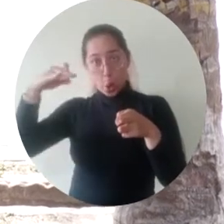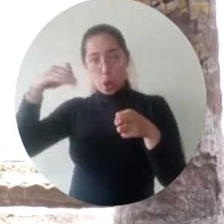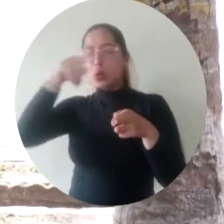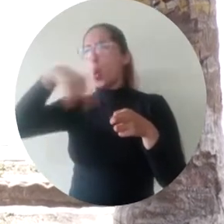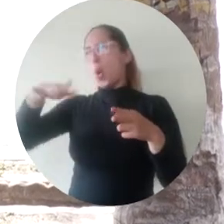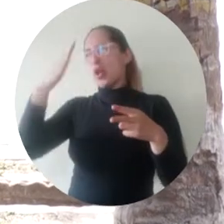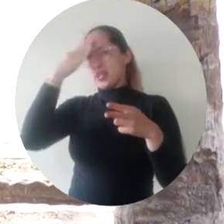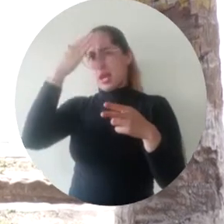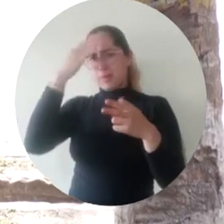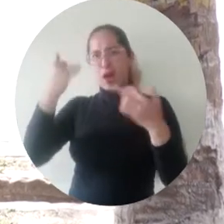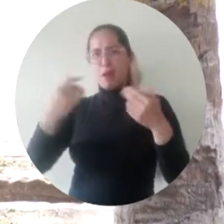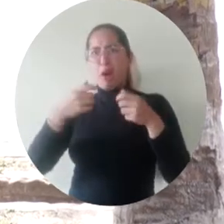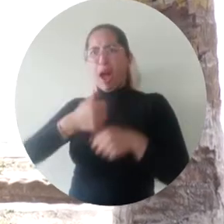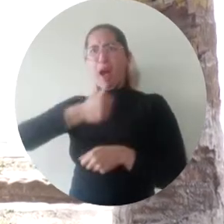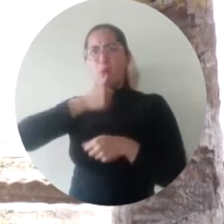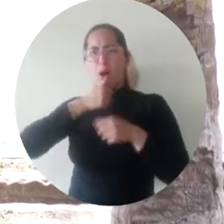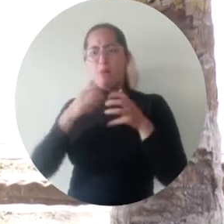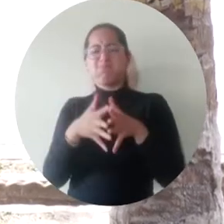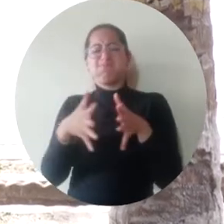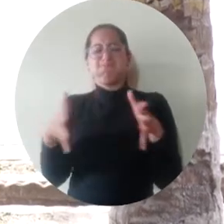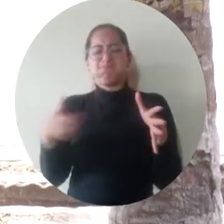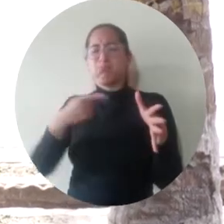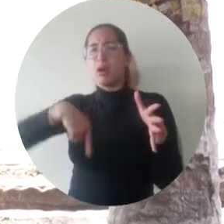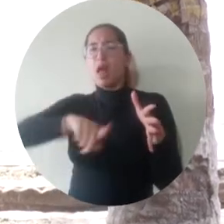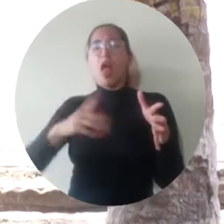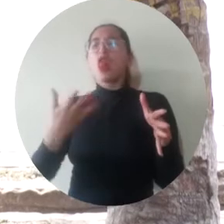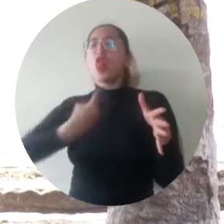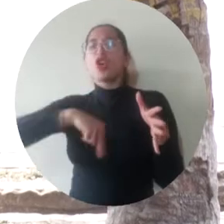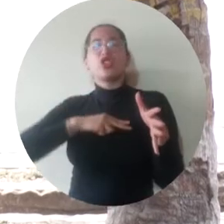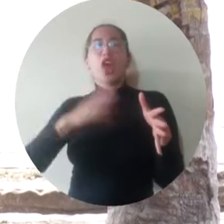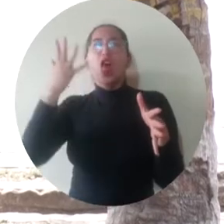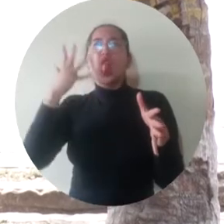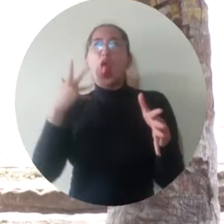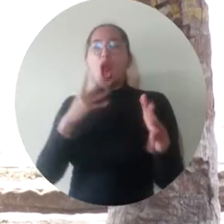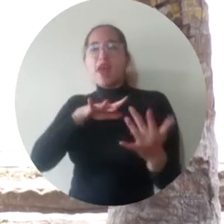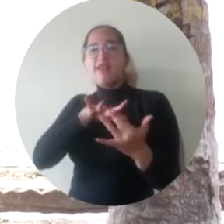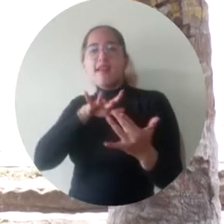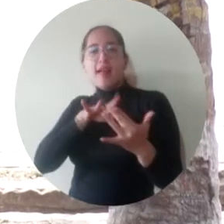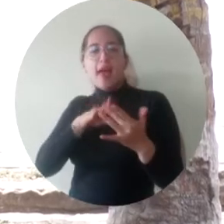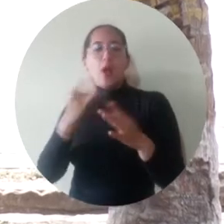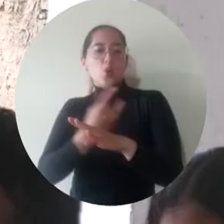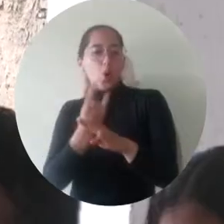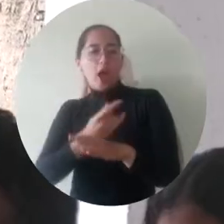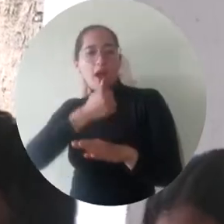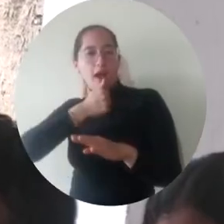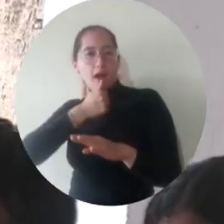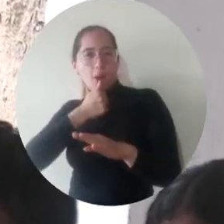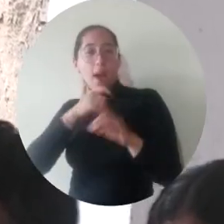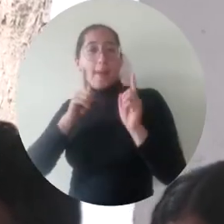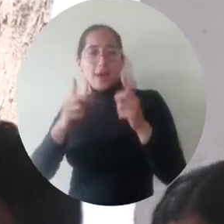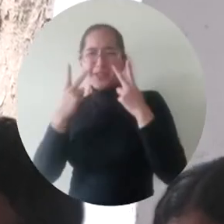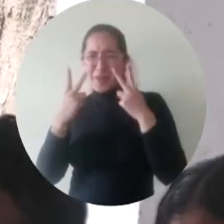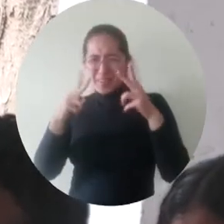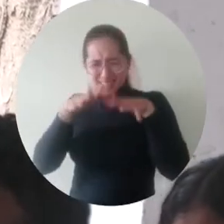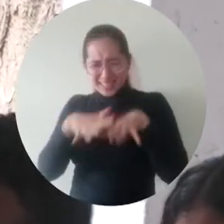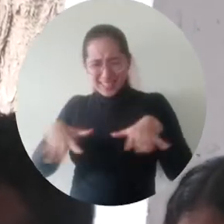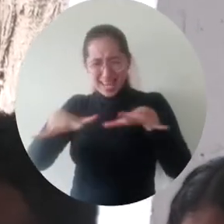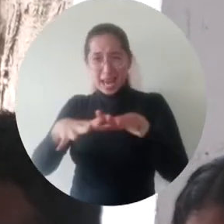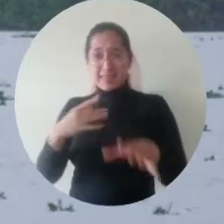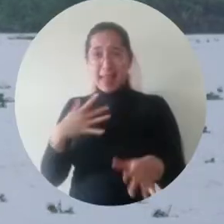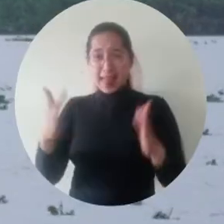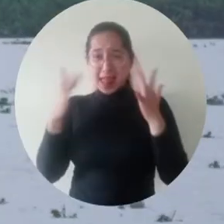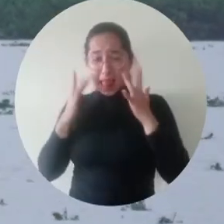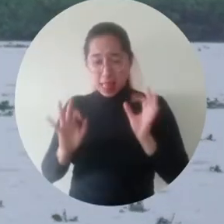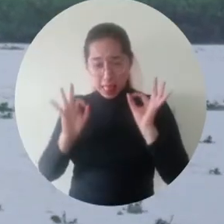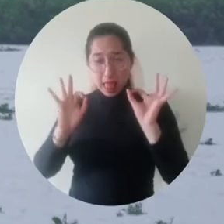aspectos, ya que al ser una gran fuente hídrica, nosotros tenemos contacto diariamente con él. Sin embargo, este no